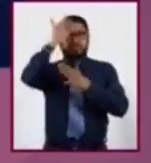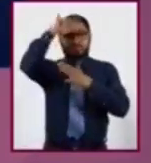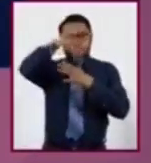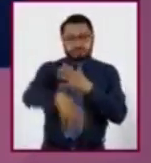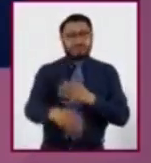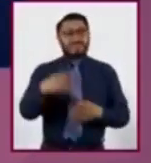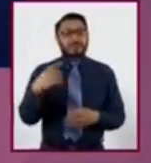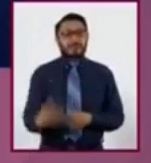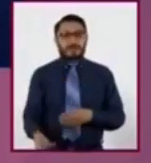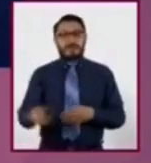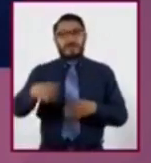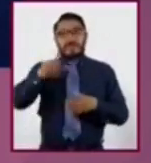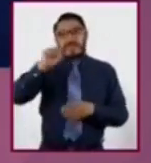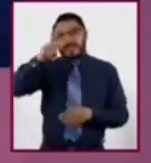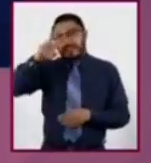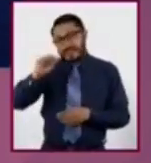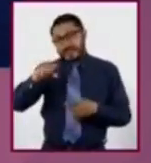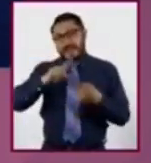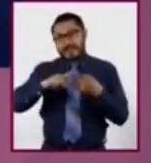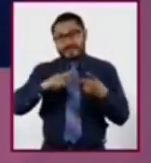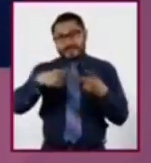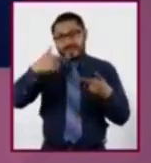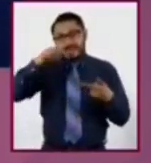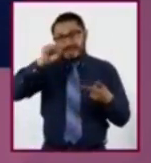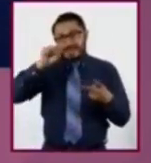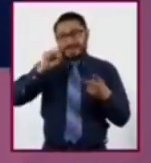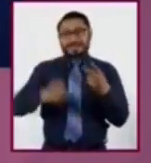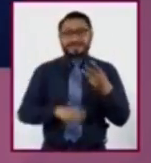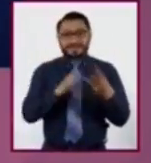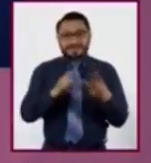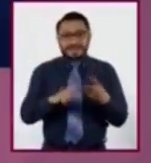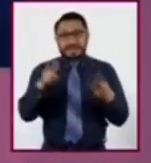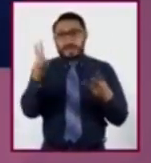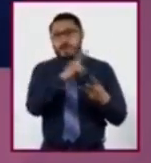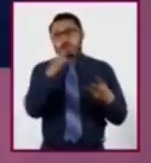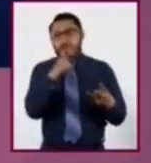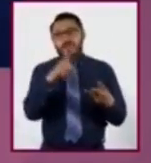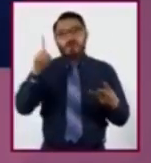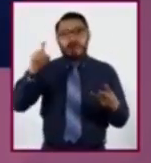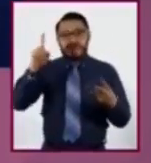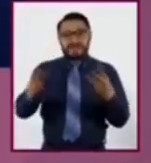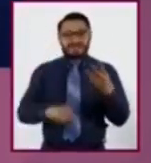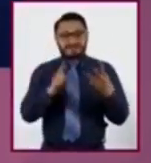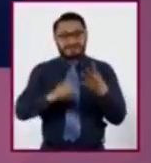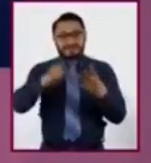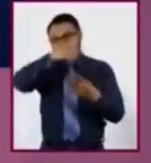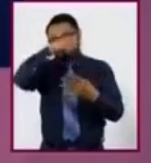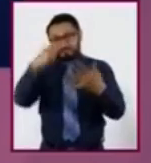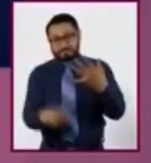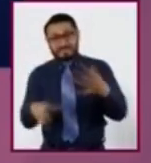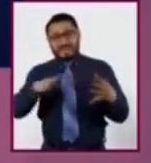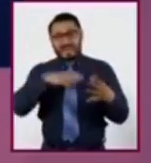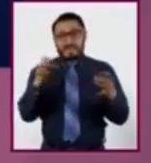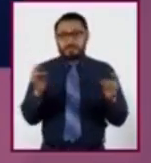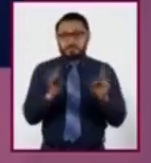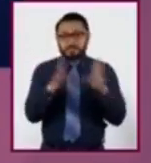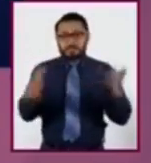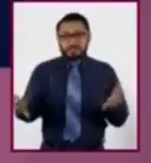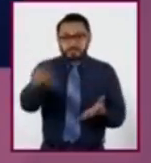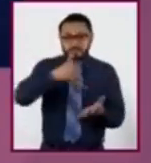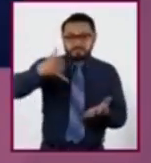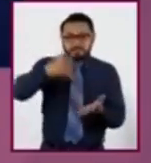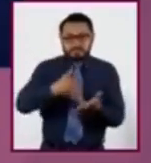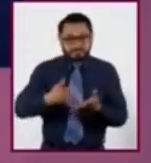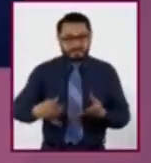gases, vapor de agua, cenizas y otros materiales que forman volcanes e islas volcánicas. La